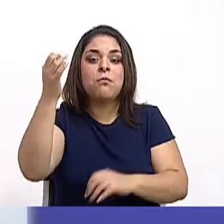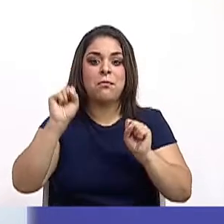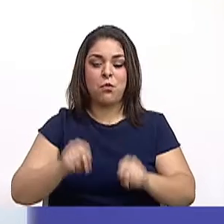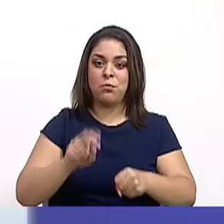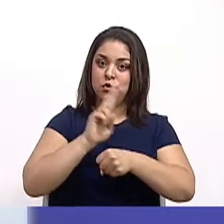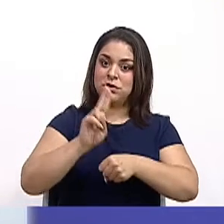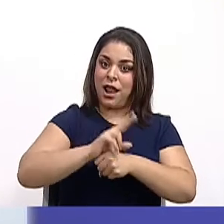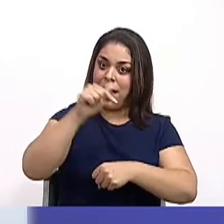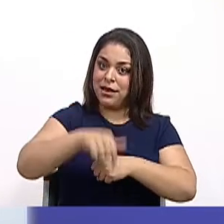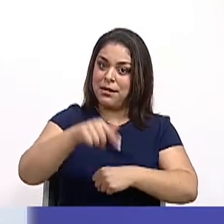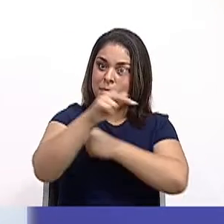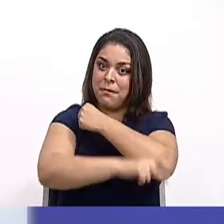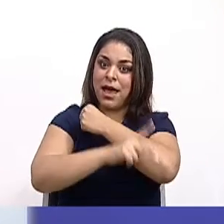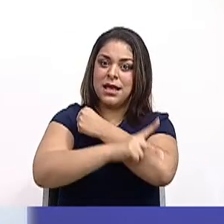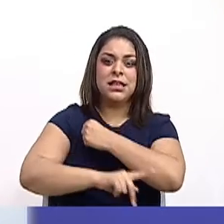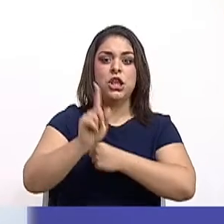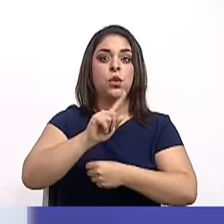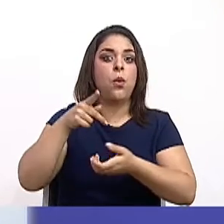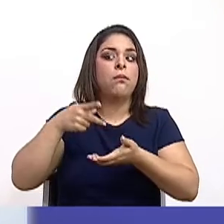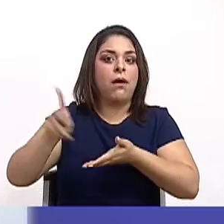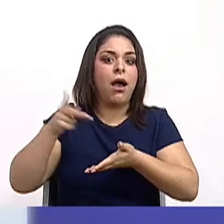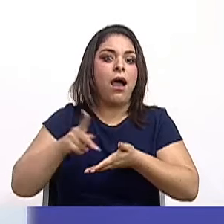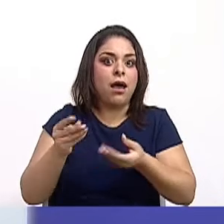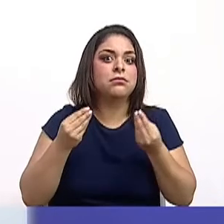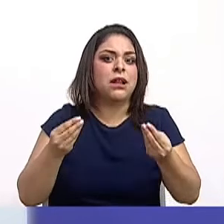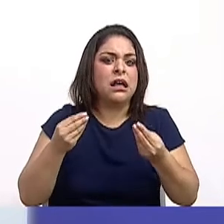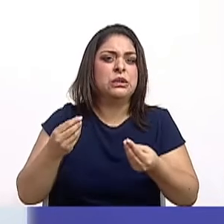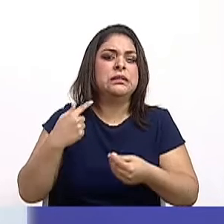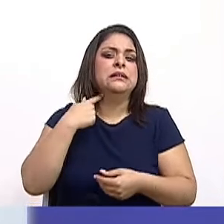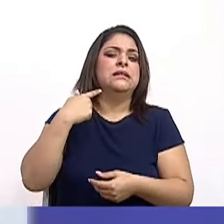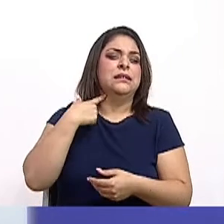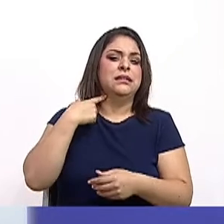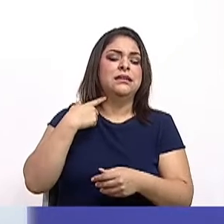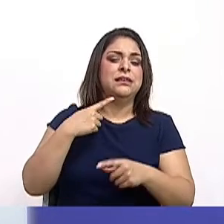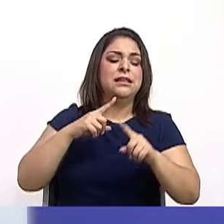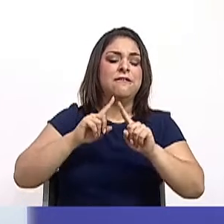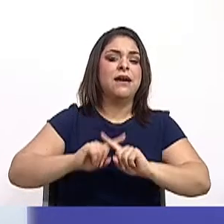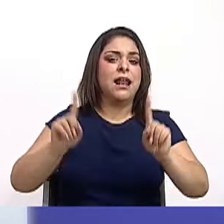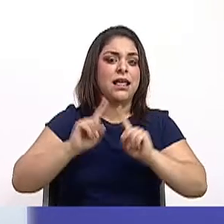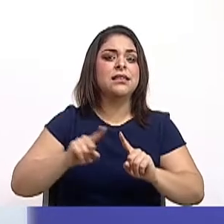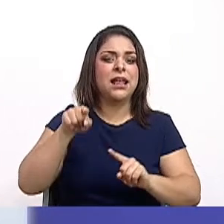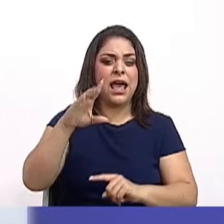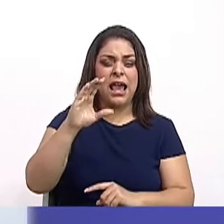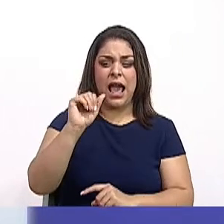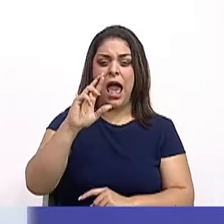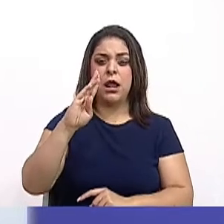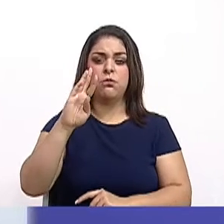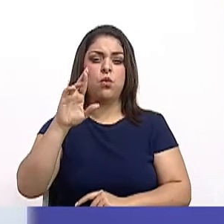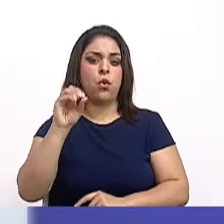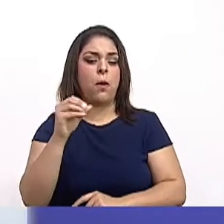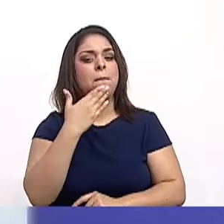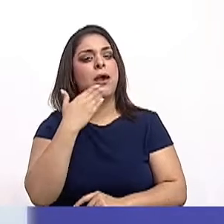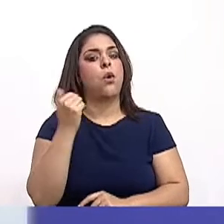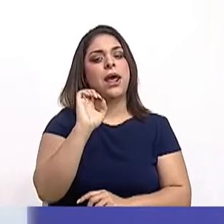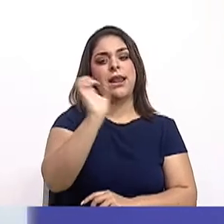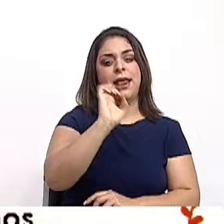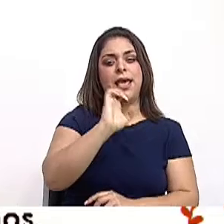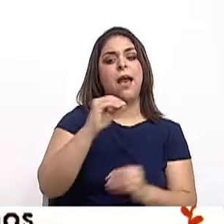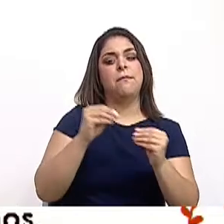bajar esa factura de esos hidrocarburos. Y estamos teniendo energías 100% renovables. Pero, continuemos.